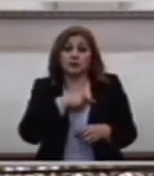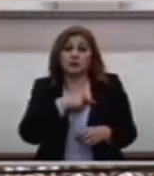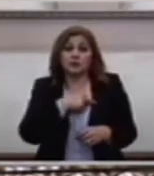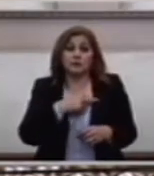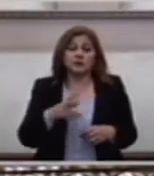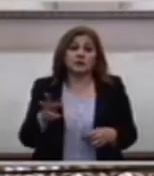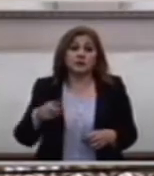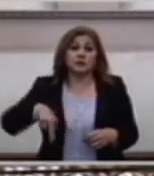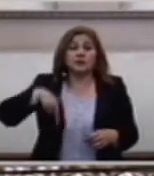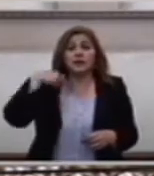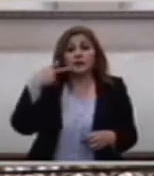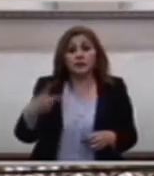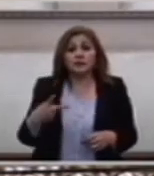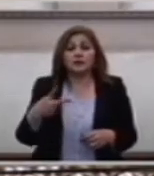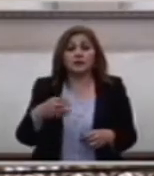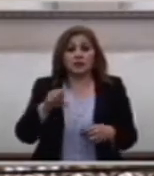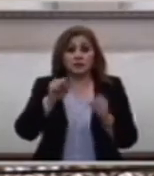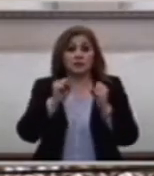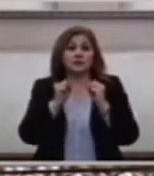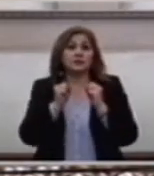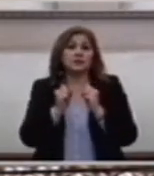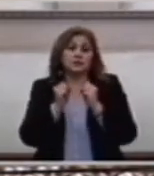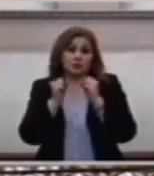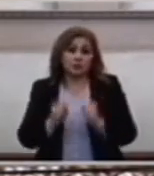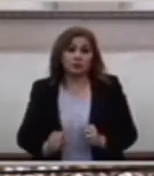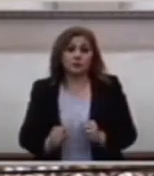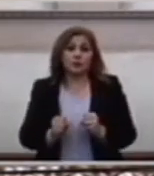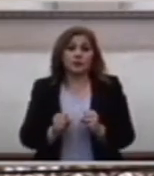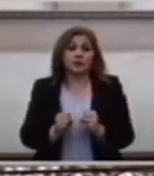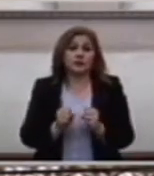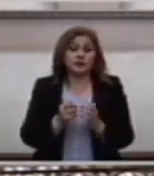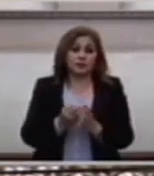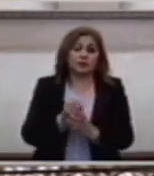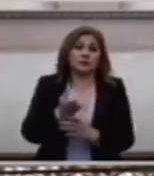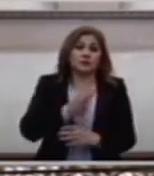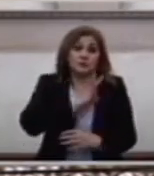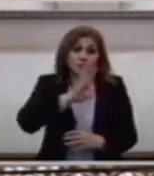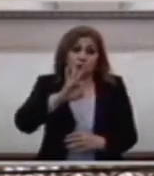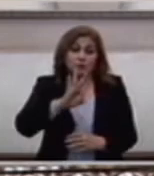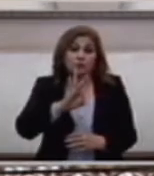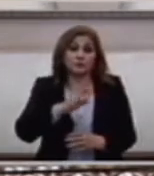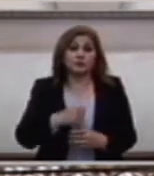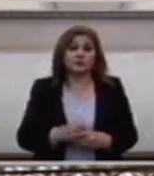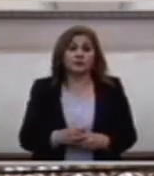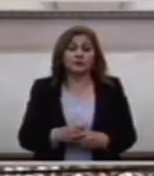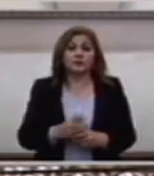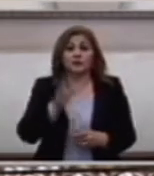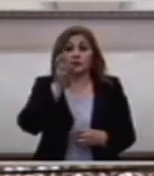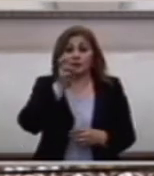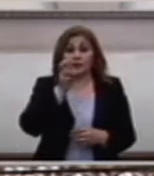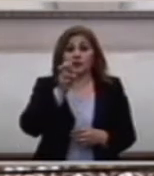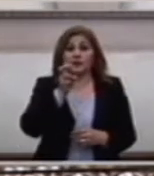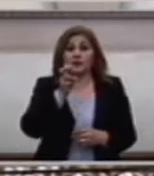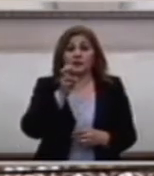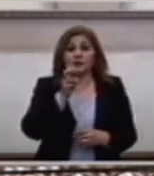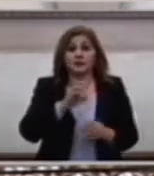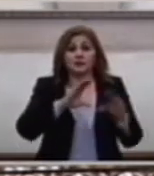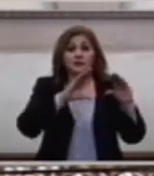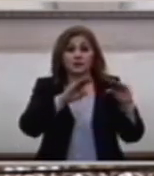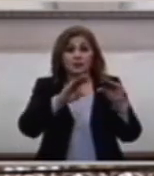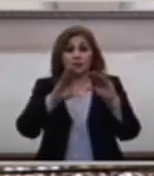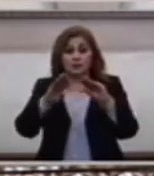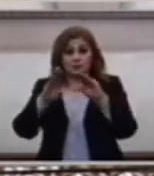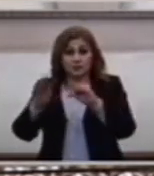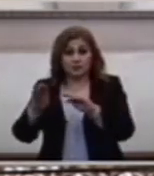Seguramente Vamos a salir Adelante Esta es la Enseñanza